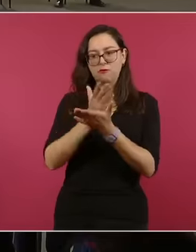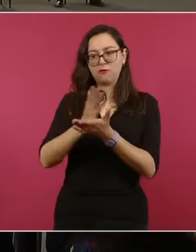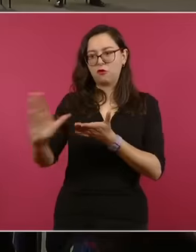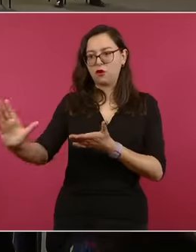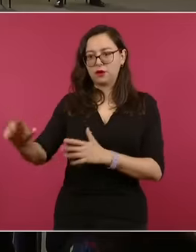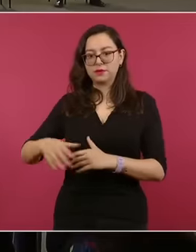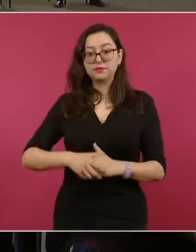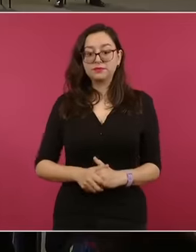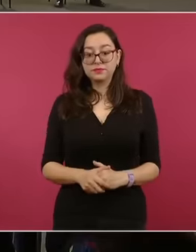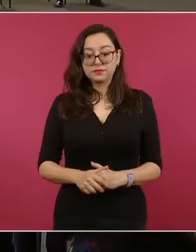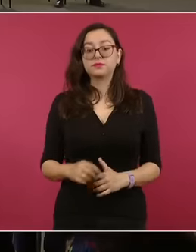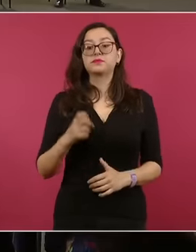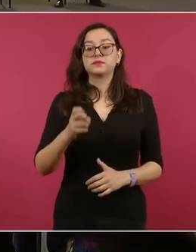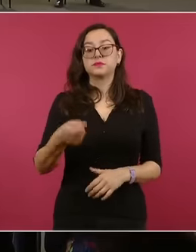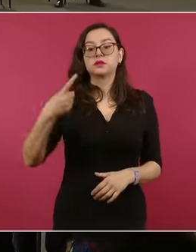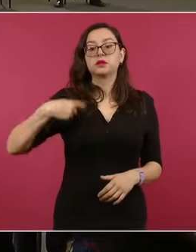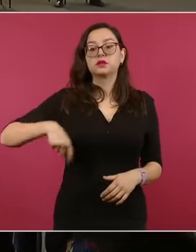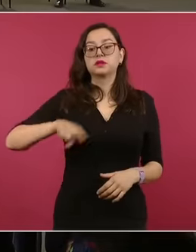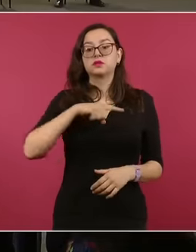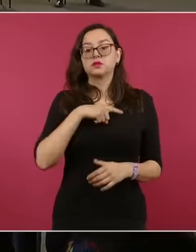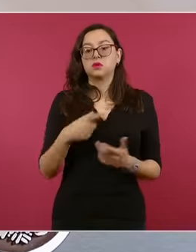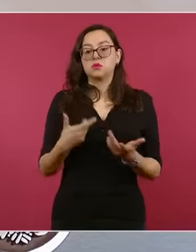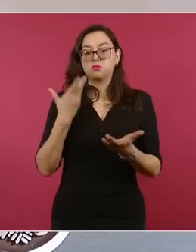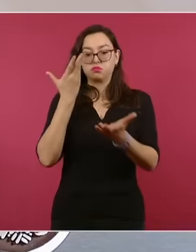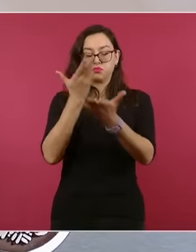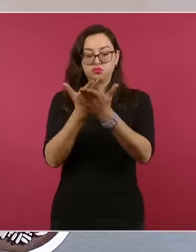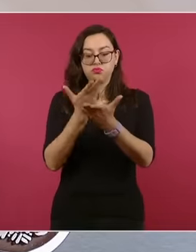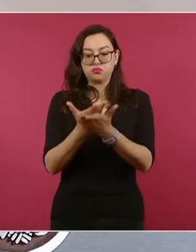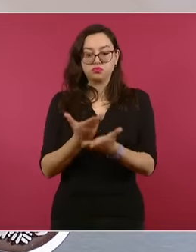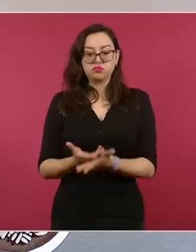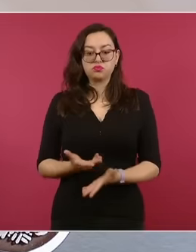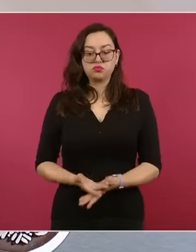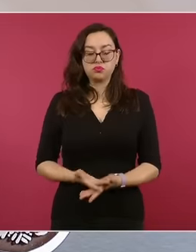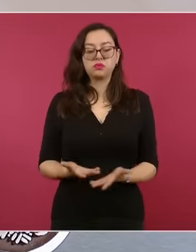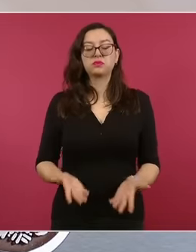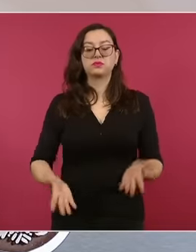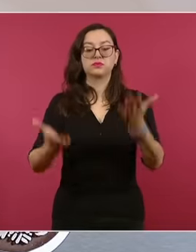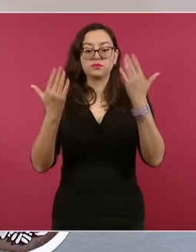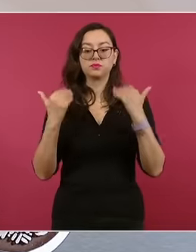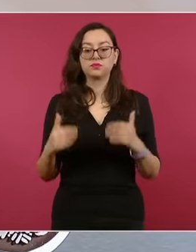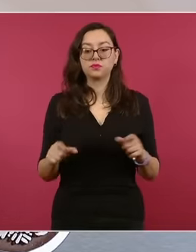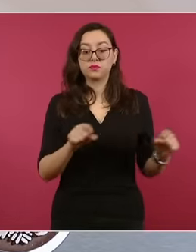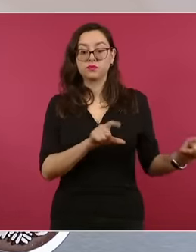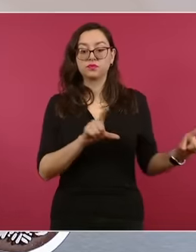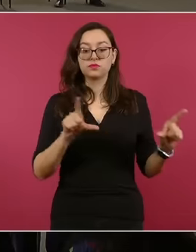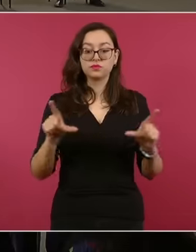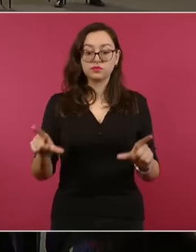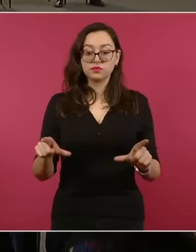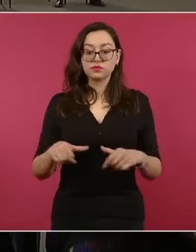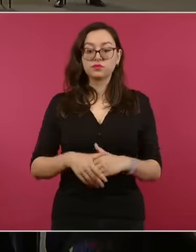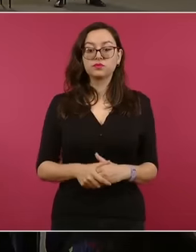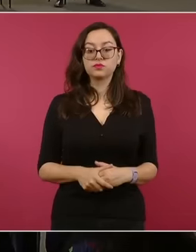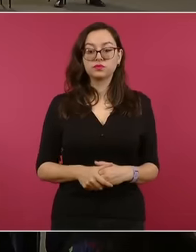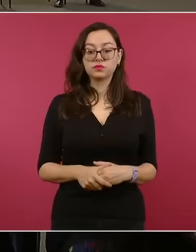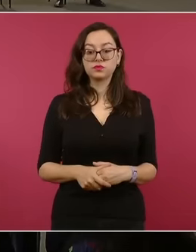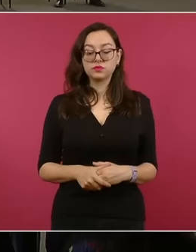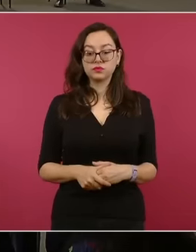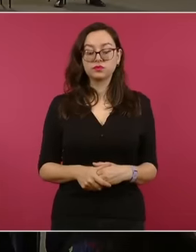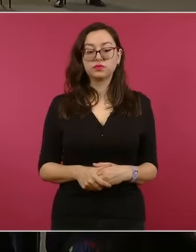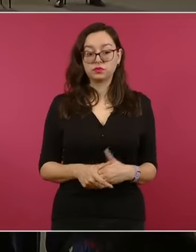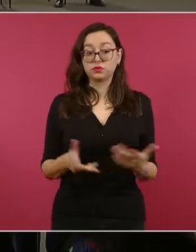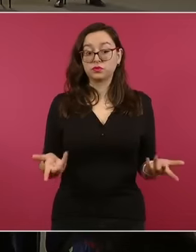Esto es lo que estamos presentando el día de hoy. Quisiera, por favor, la última diapositiva, simplemente para decir que hoy estamos